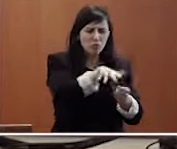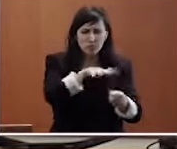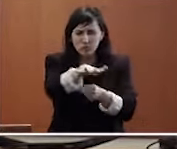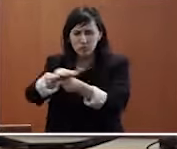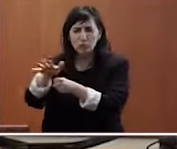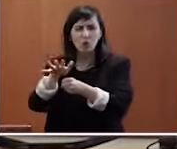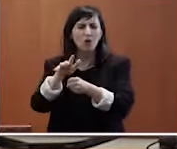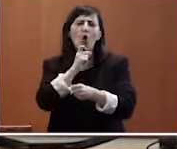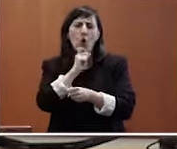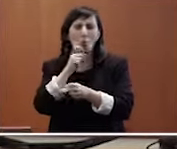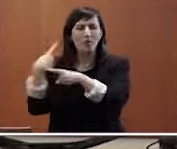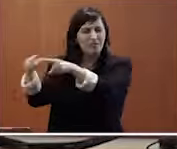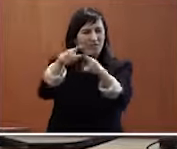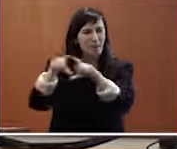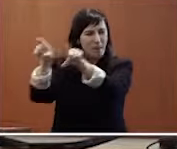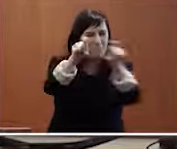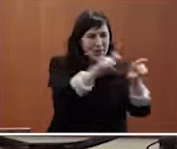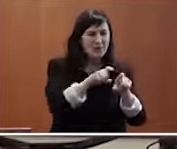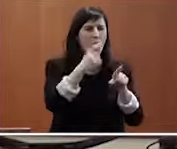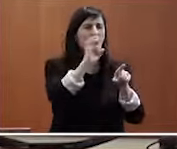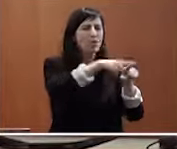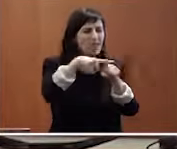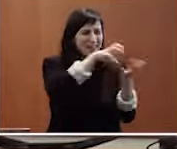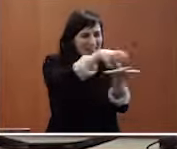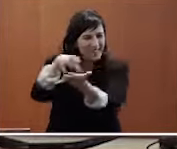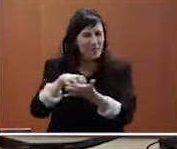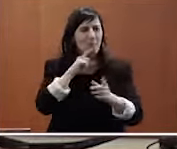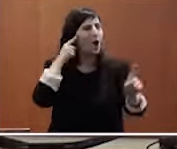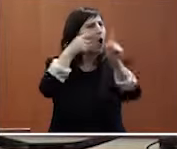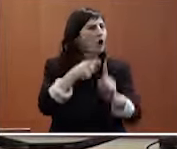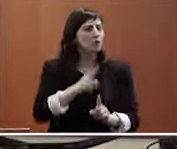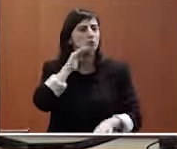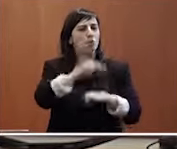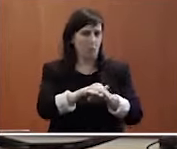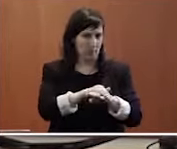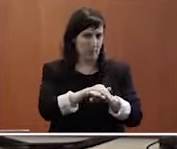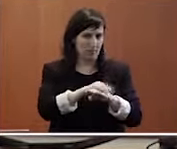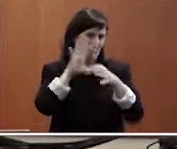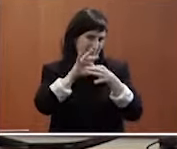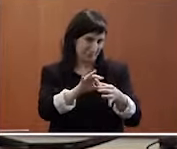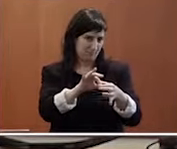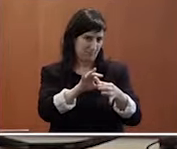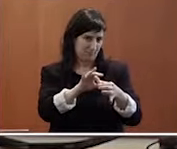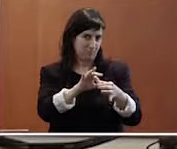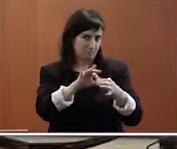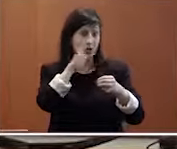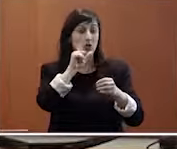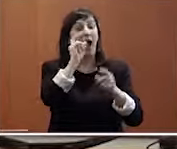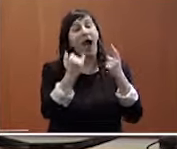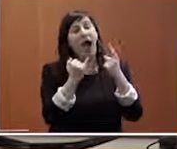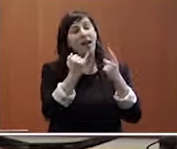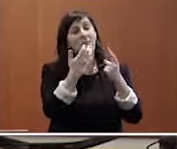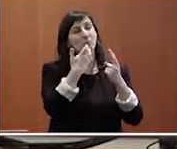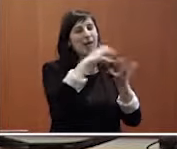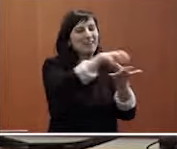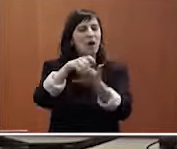modalidad en el cumplimiento de objetivos de responsabilidad social. Y, dentro de esas relaciones, las entidades no lucrativas,